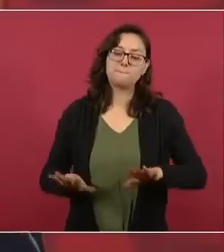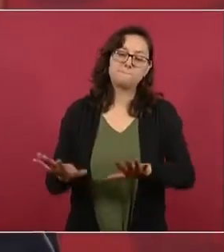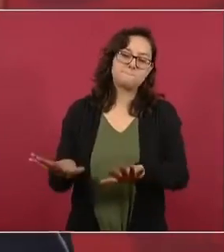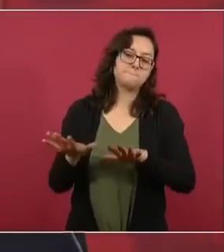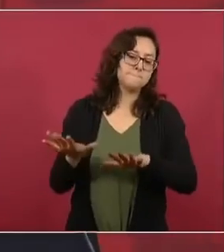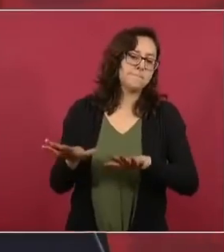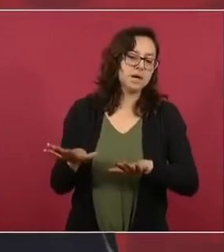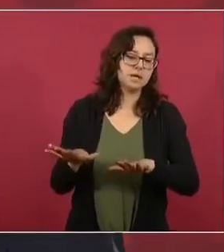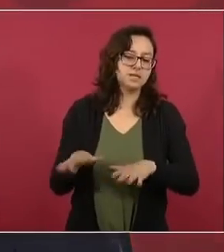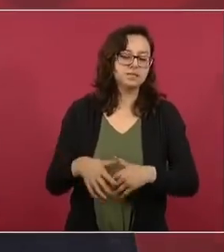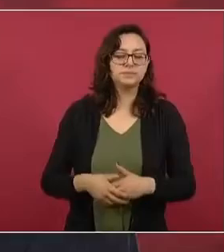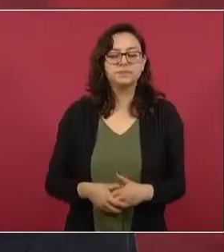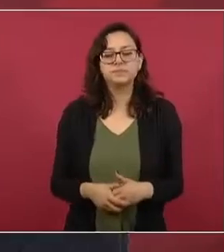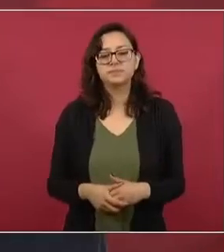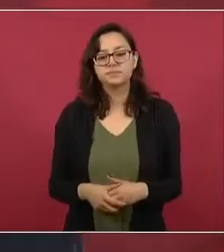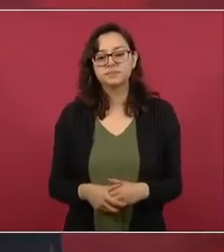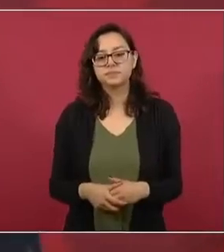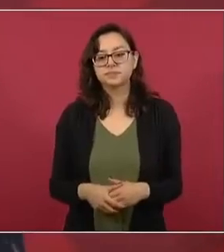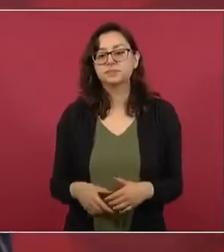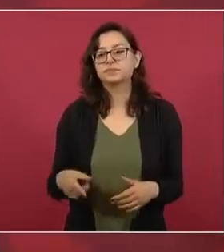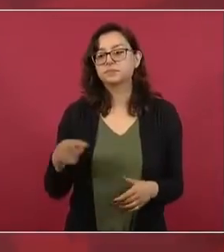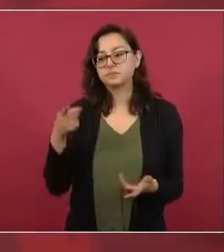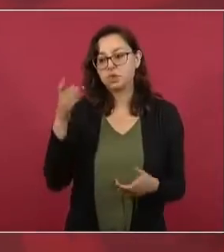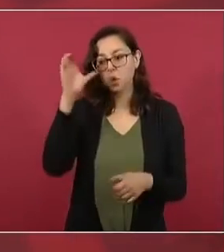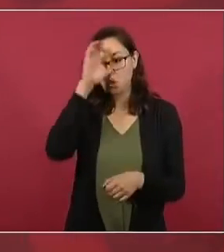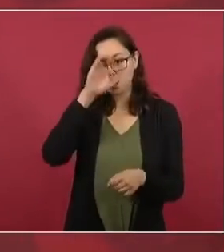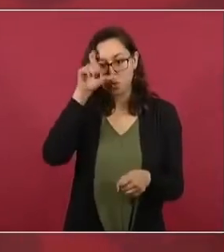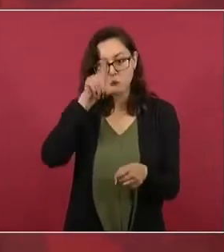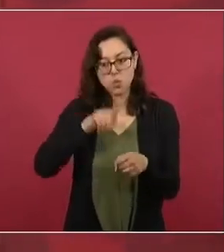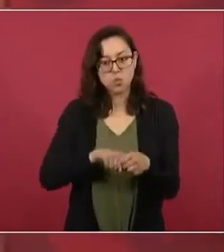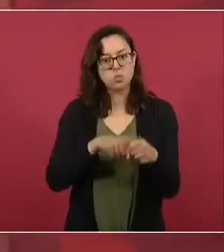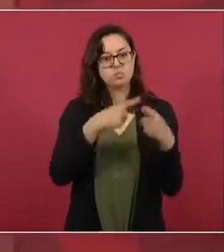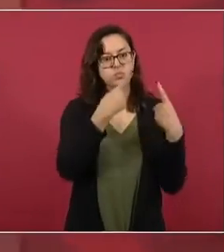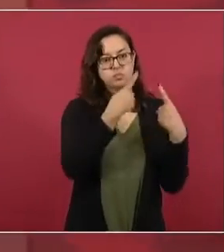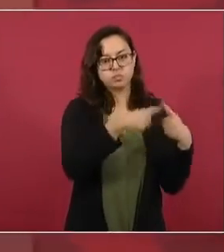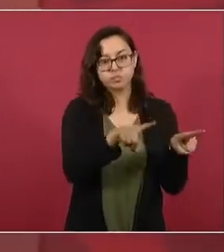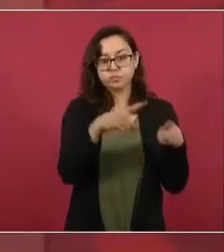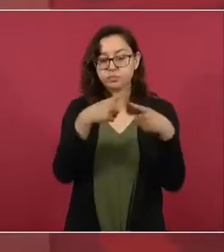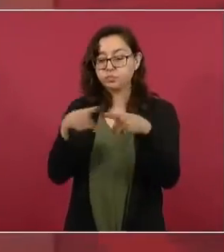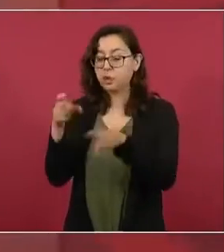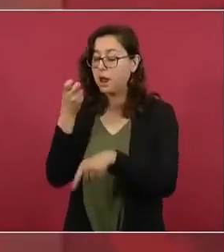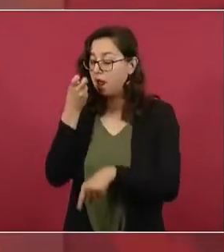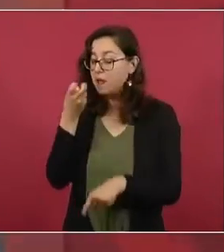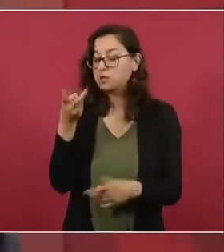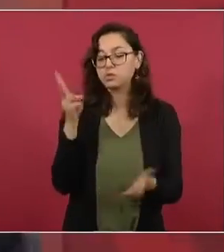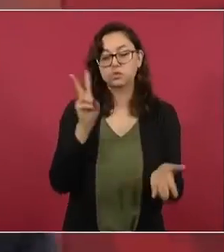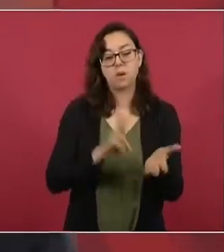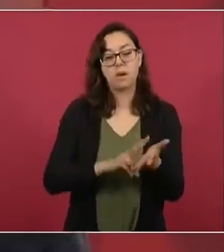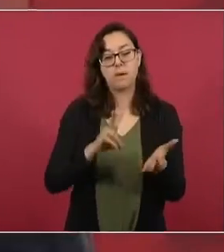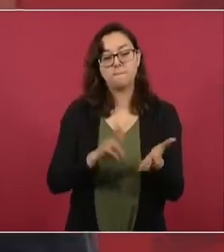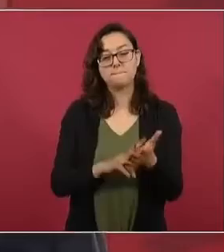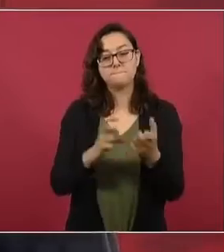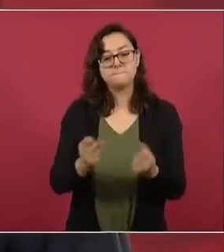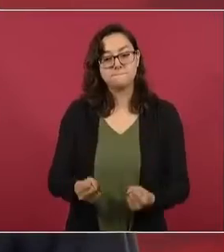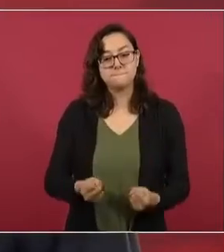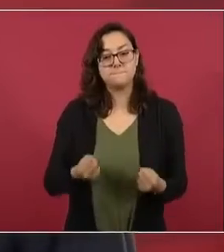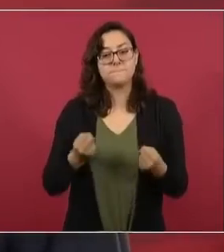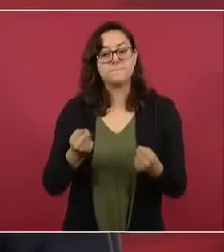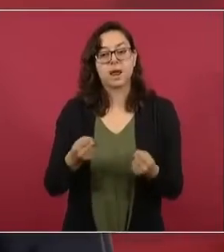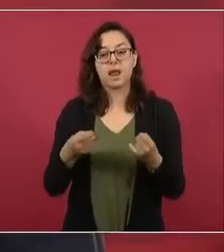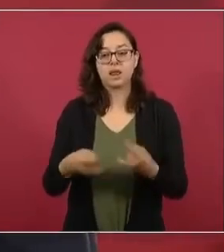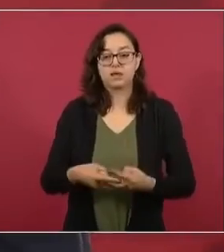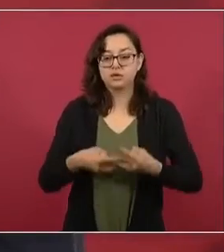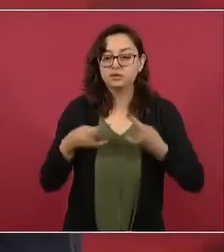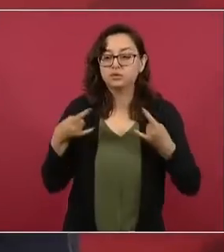México, por sus culturas, no lo olvidemos, por nuestro pasado.